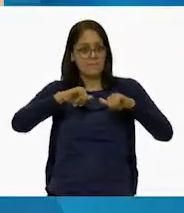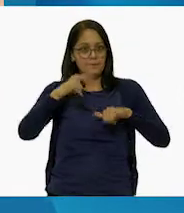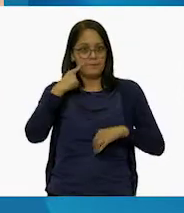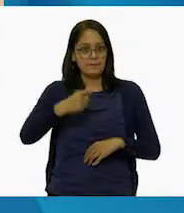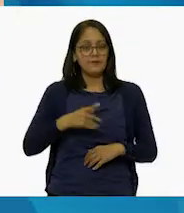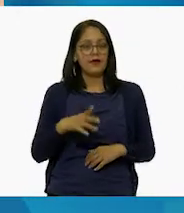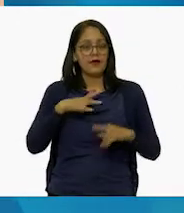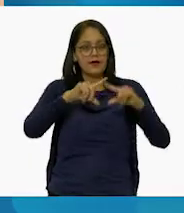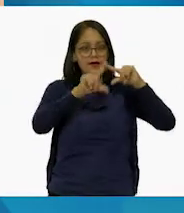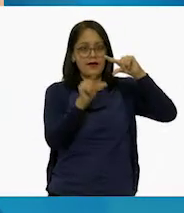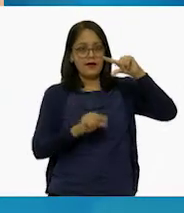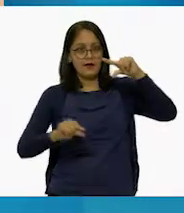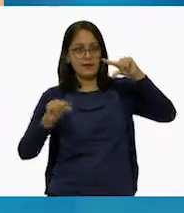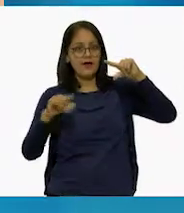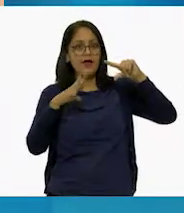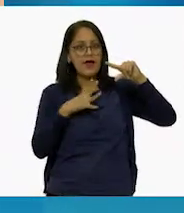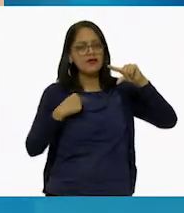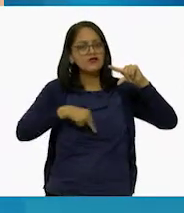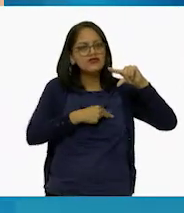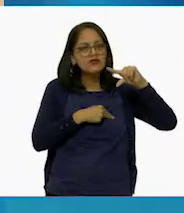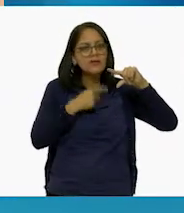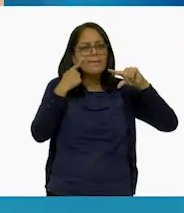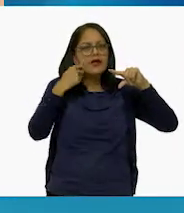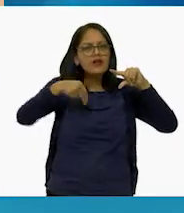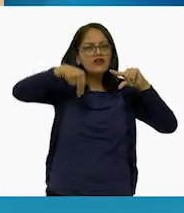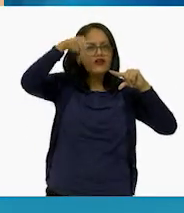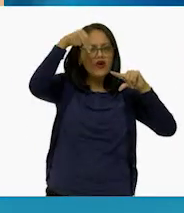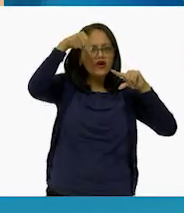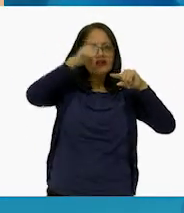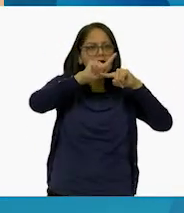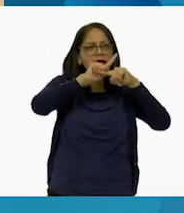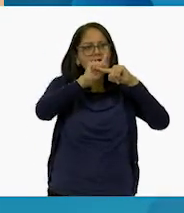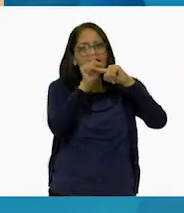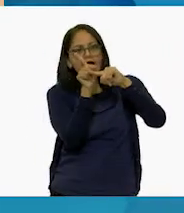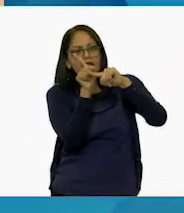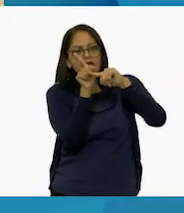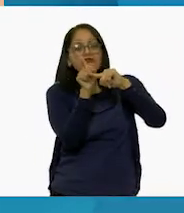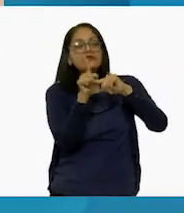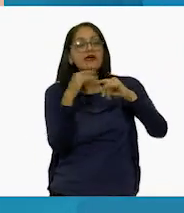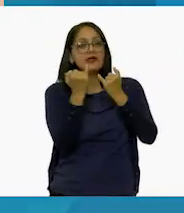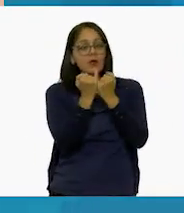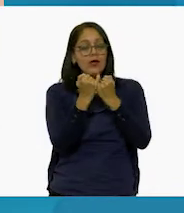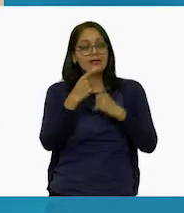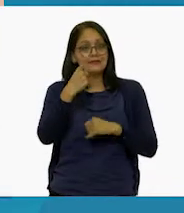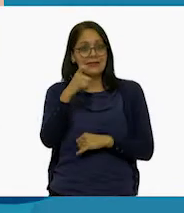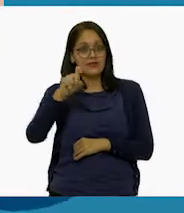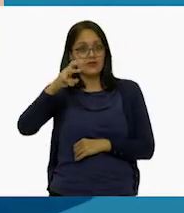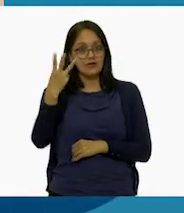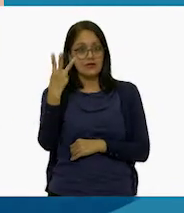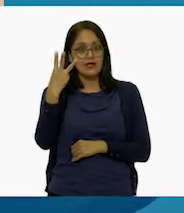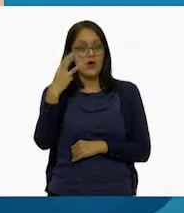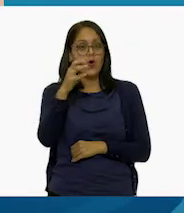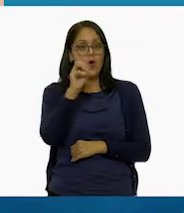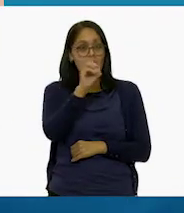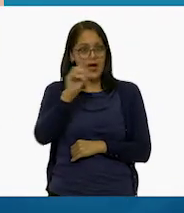Hay que identificar los grados norte y después los 103 grados oeste. El punto en